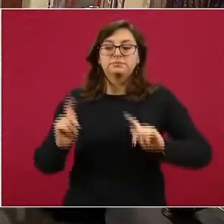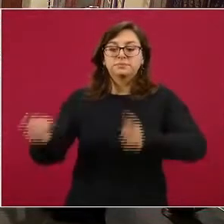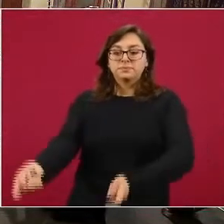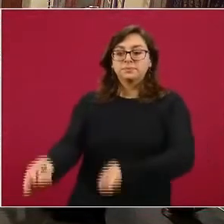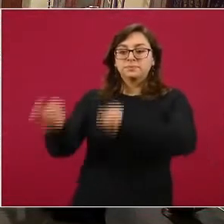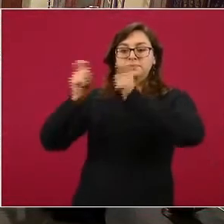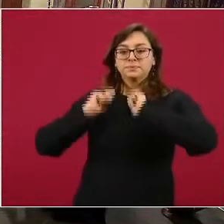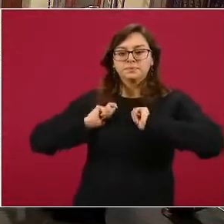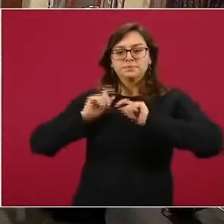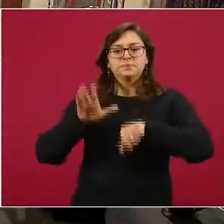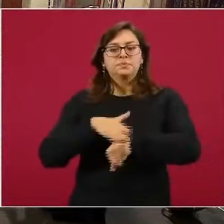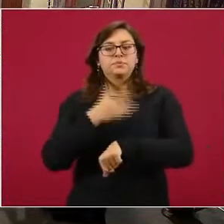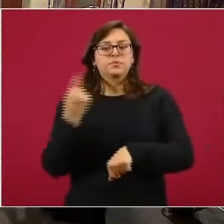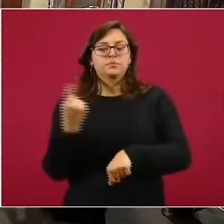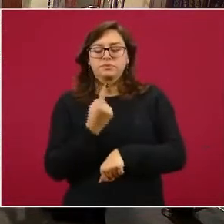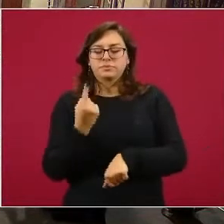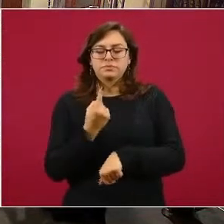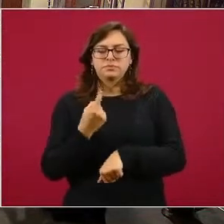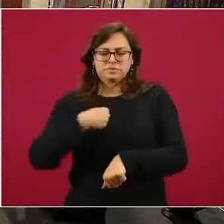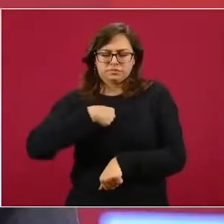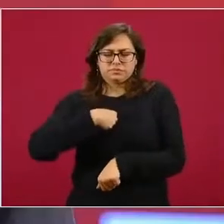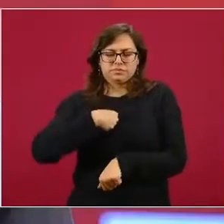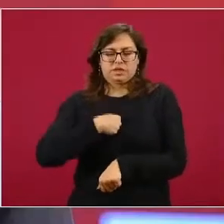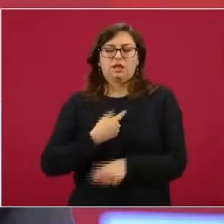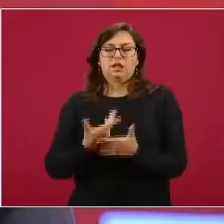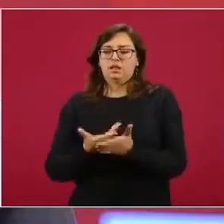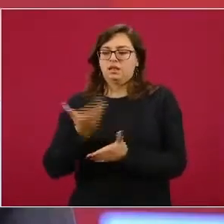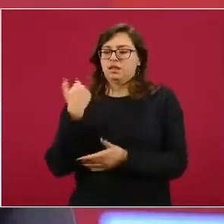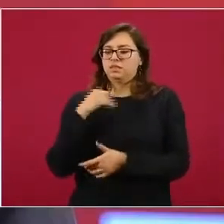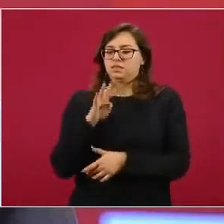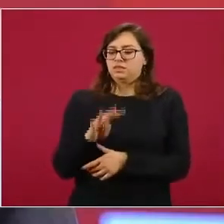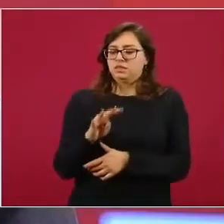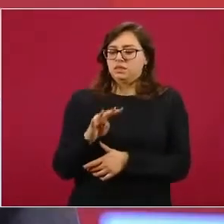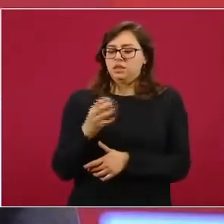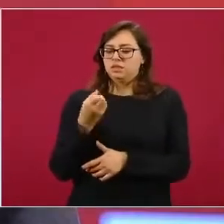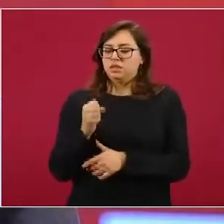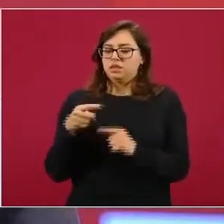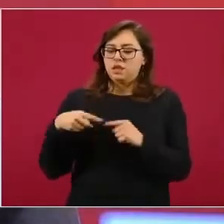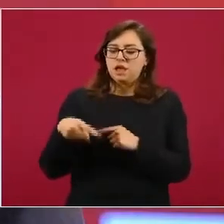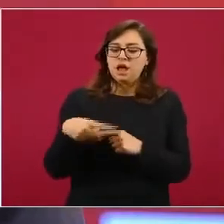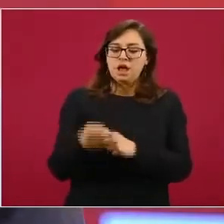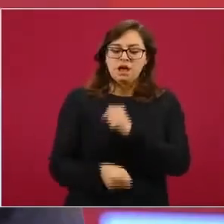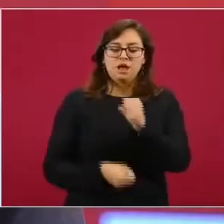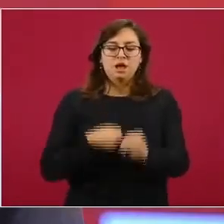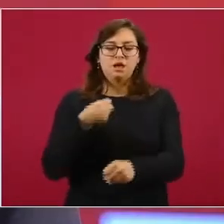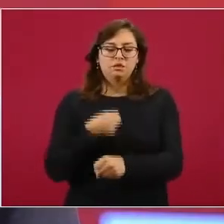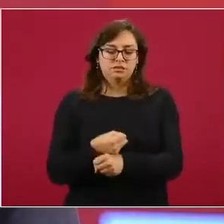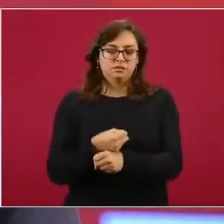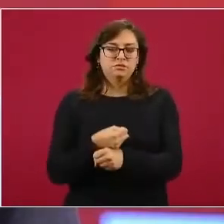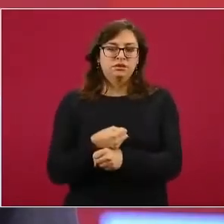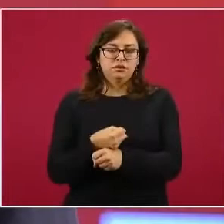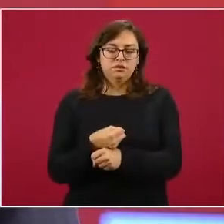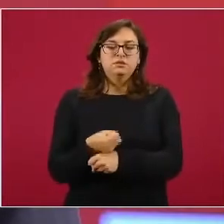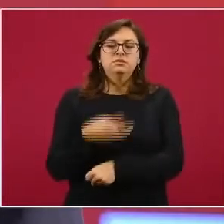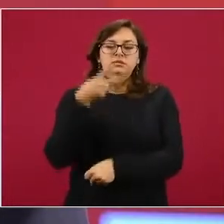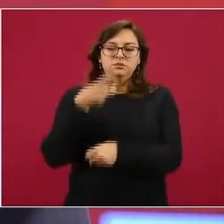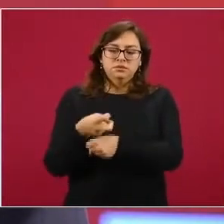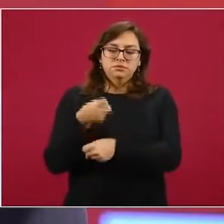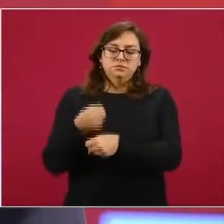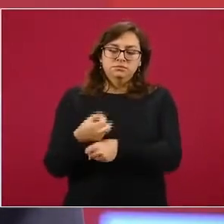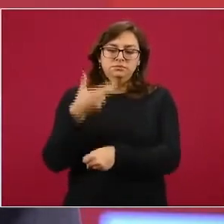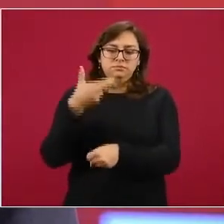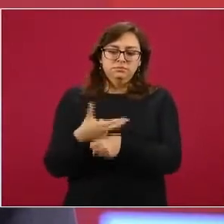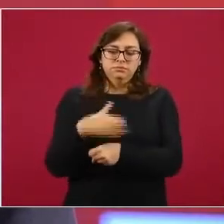Porque la COFEPRIS desde el 19 de septiembre de este año está adscrita a la subsecretaría